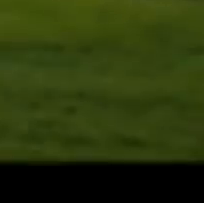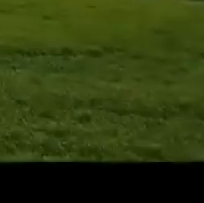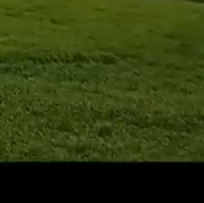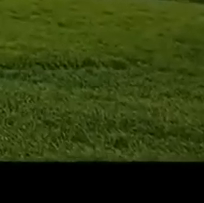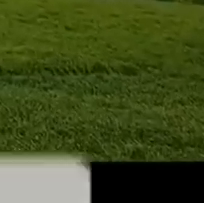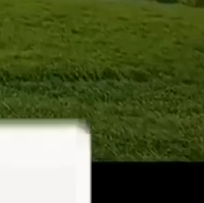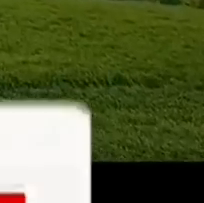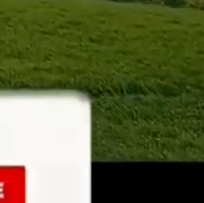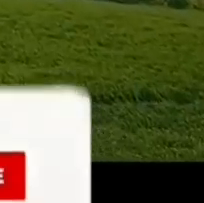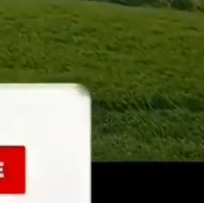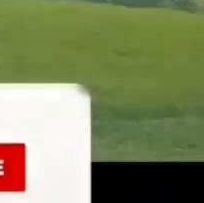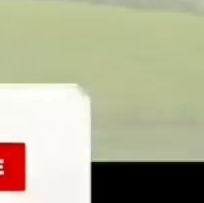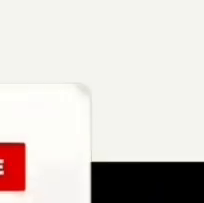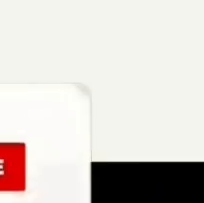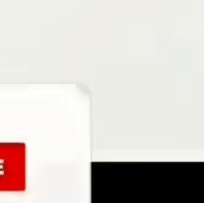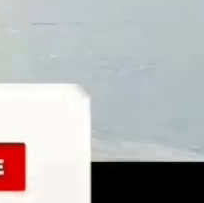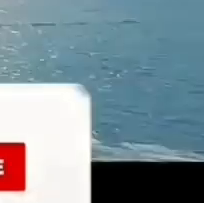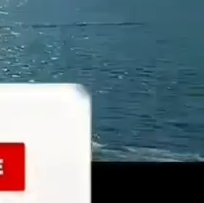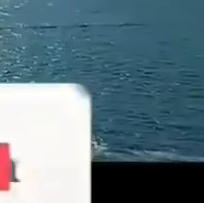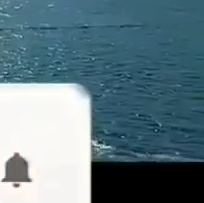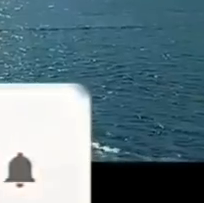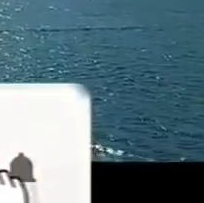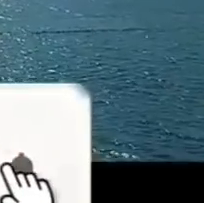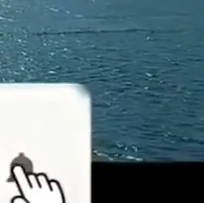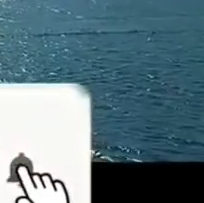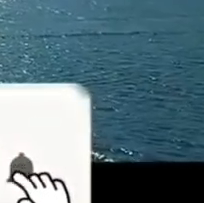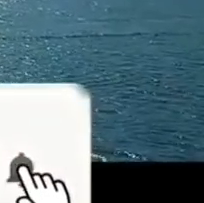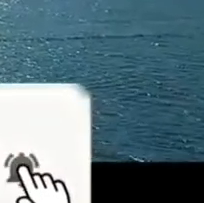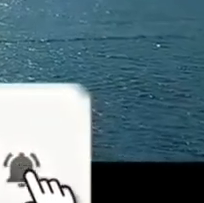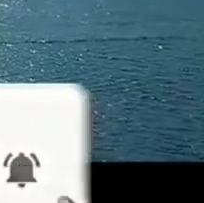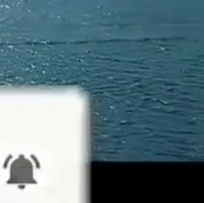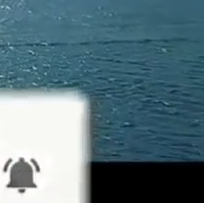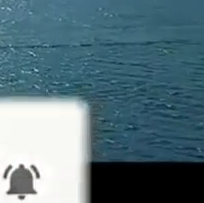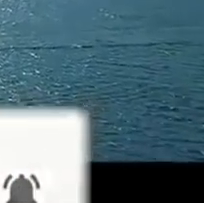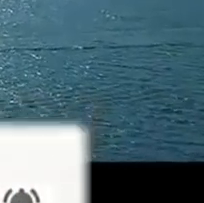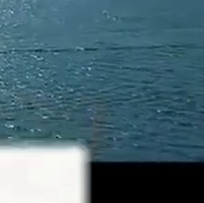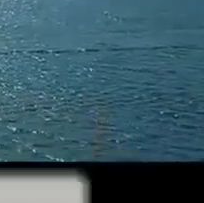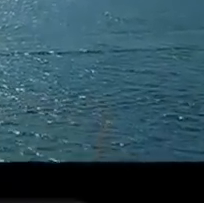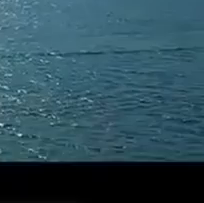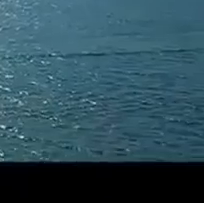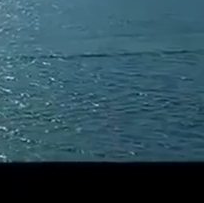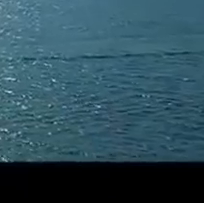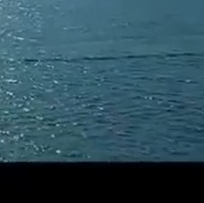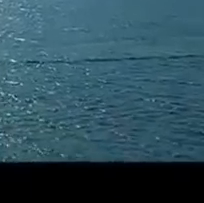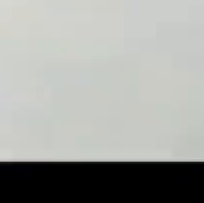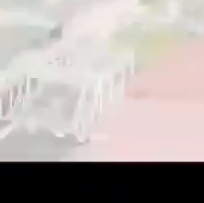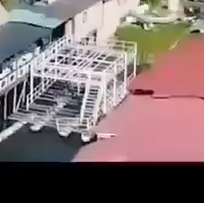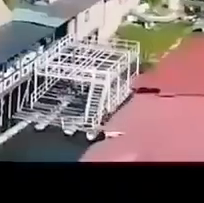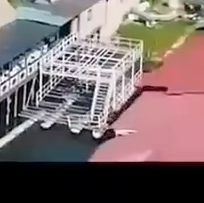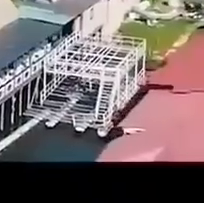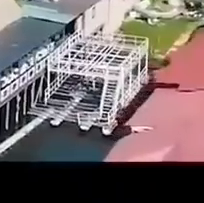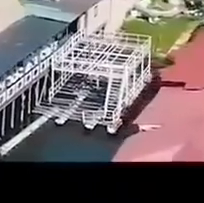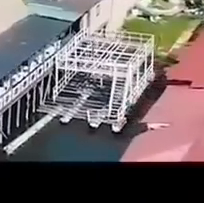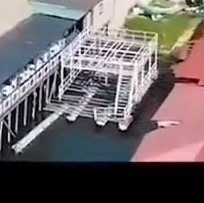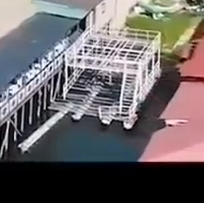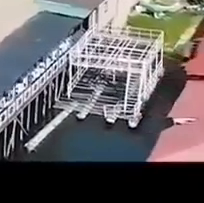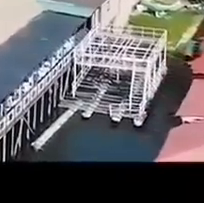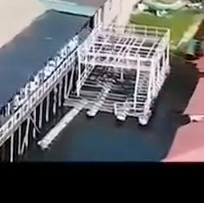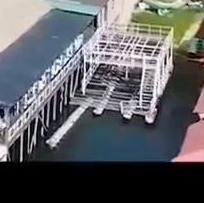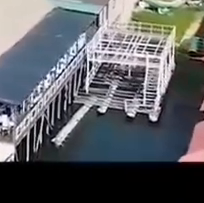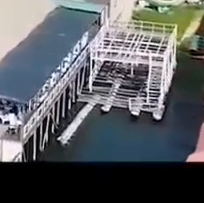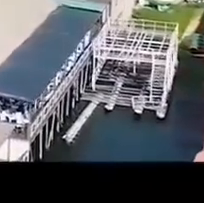Dale like y suscríbete a este canal. Siempre traigo videos como estos y mejores con ese toque salvadoreño que tanto nos gusta.